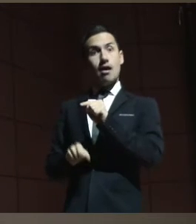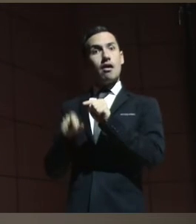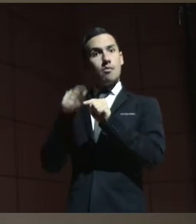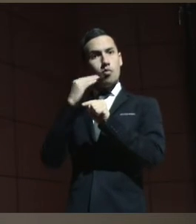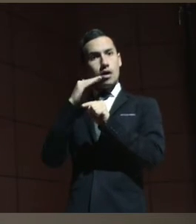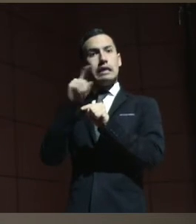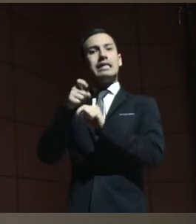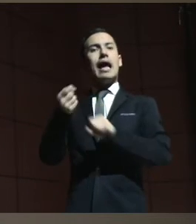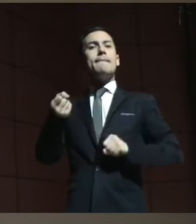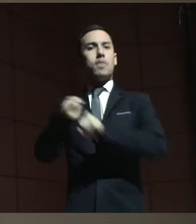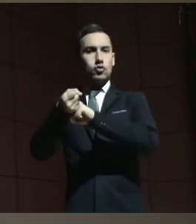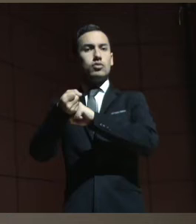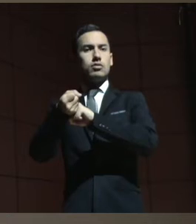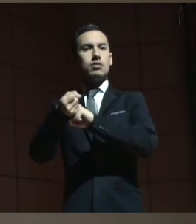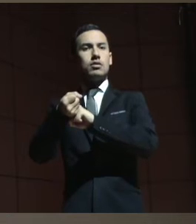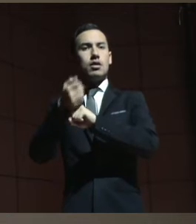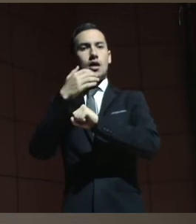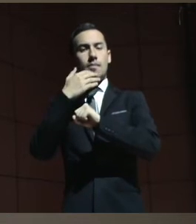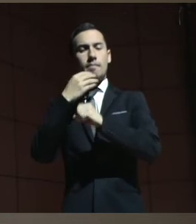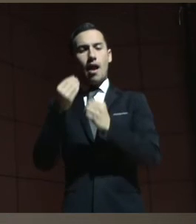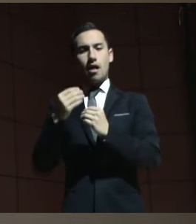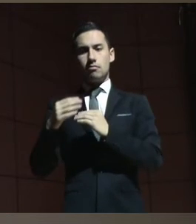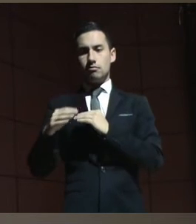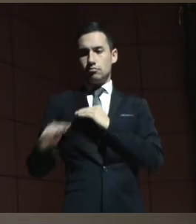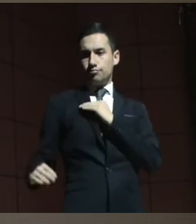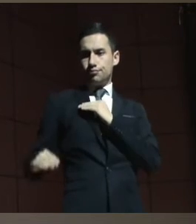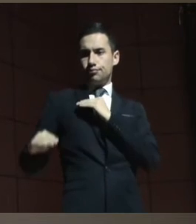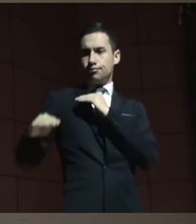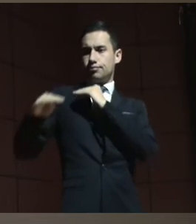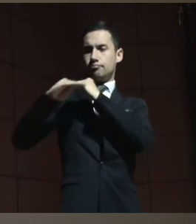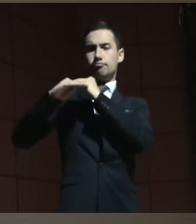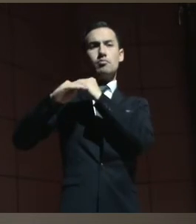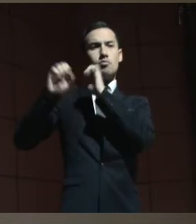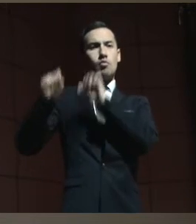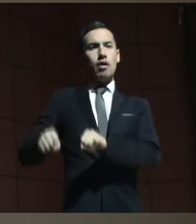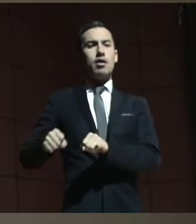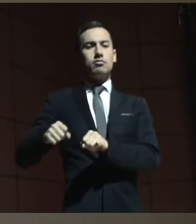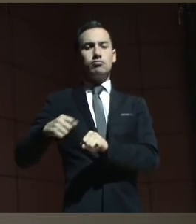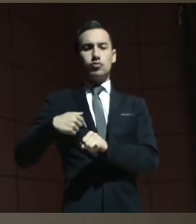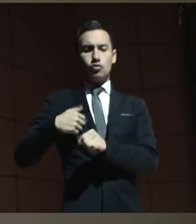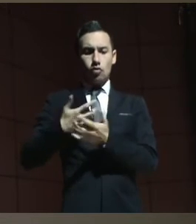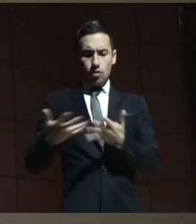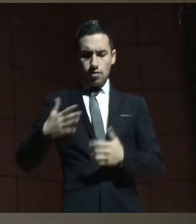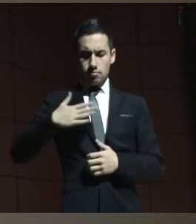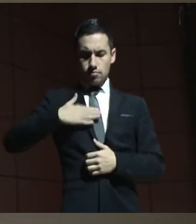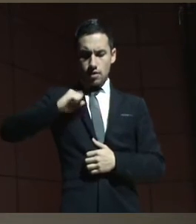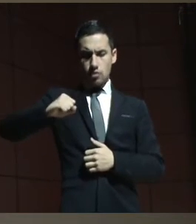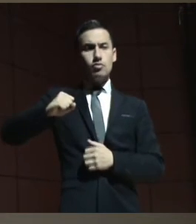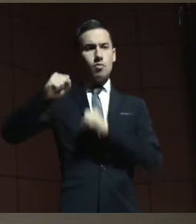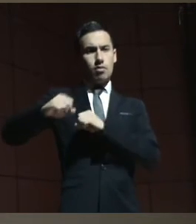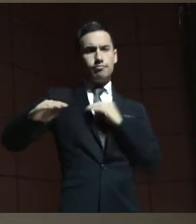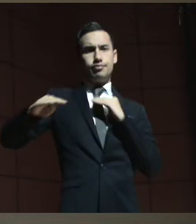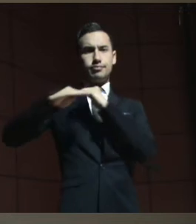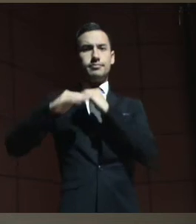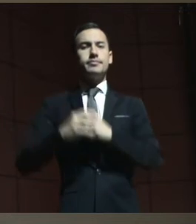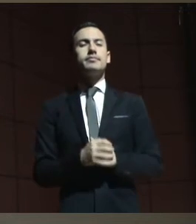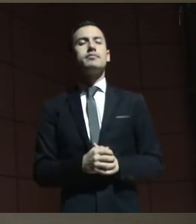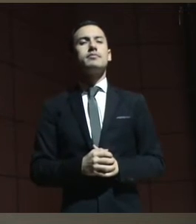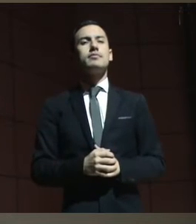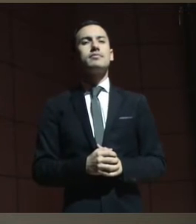apoyos para promover la proporcionalidad, la razonabilidad del ejercicio de esos mismos derechos. Y